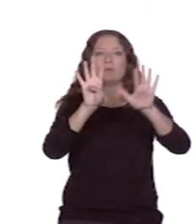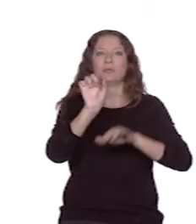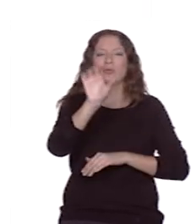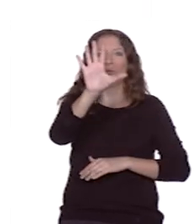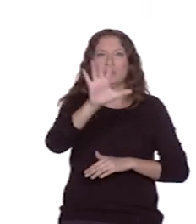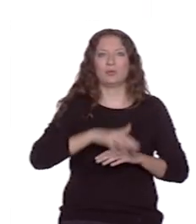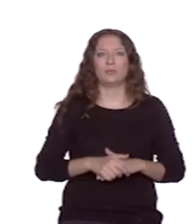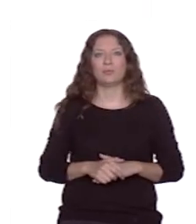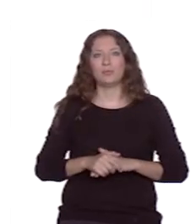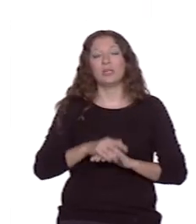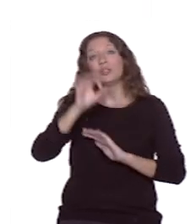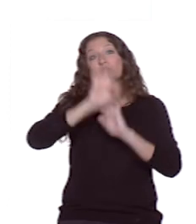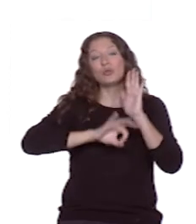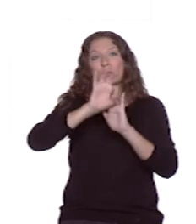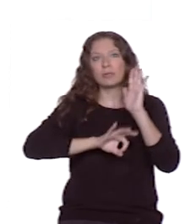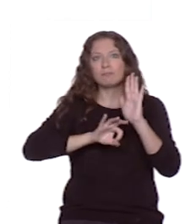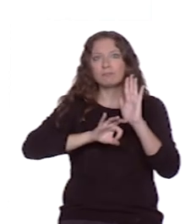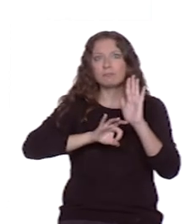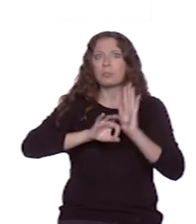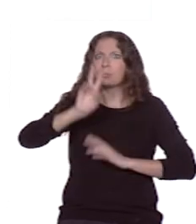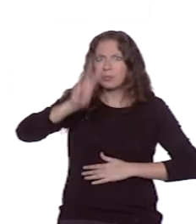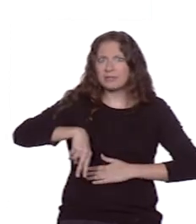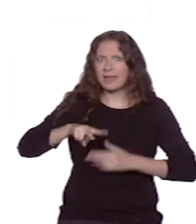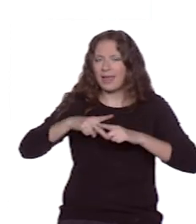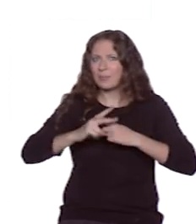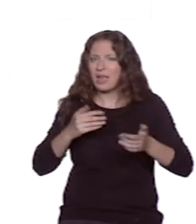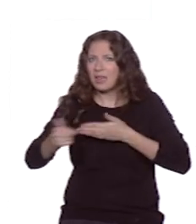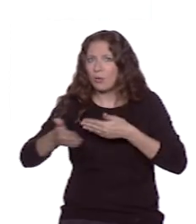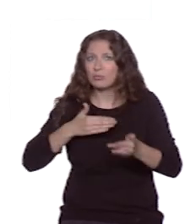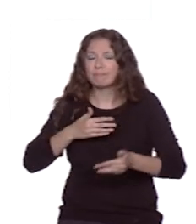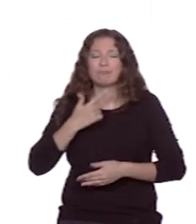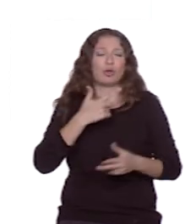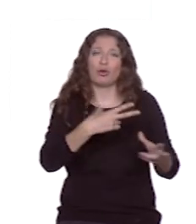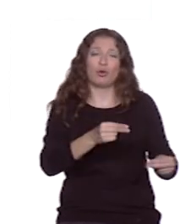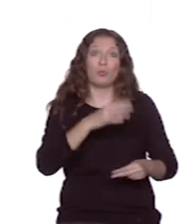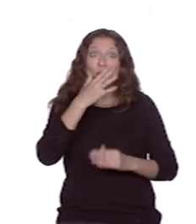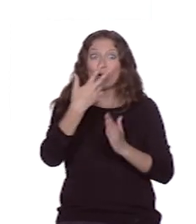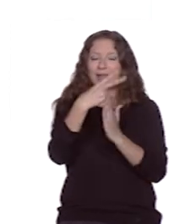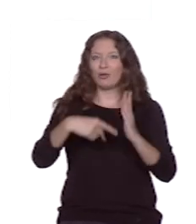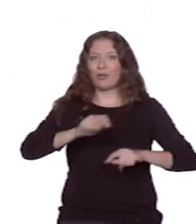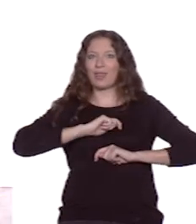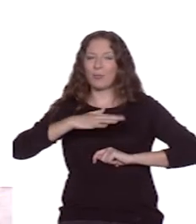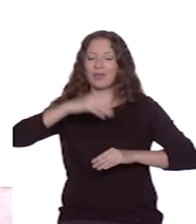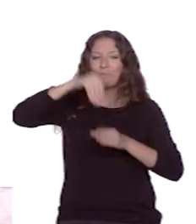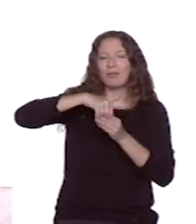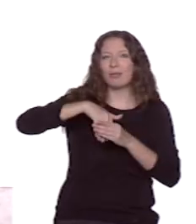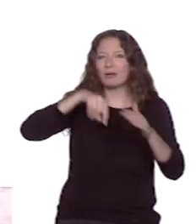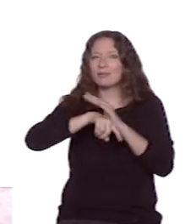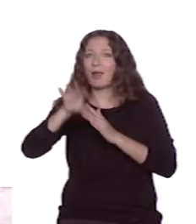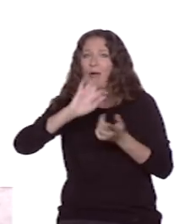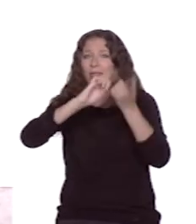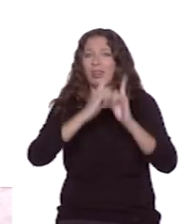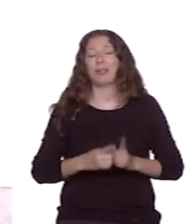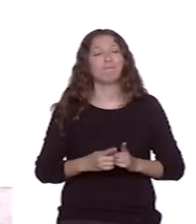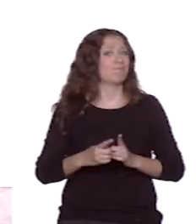software es una herramienta de autor? No, porque el lector no permite editar o gestionar contenido. Parece que hemos tomado